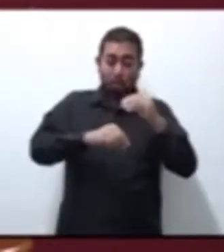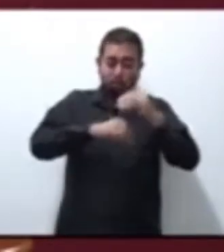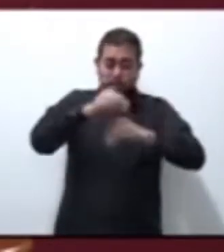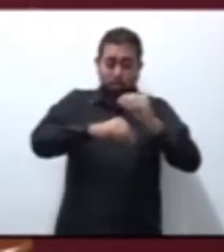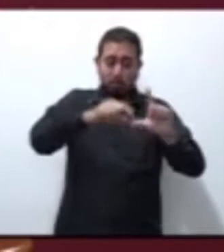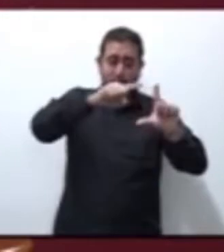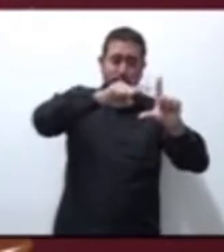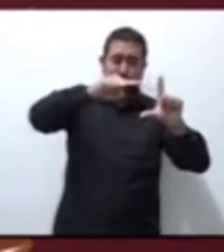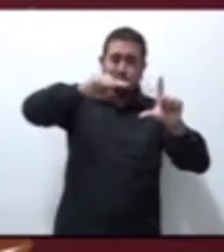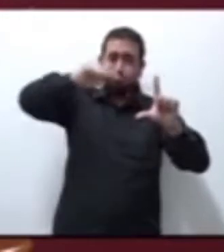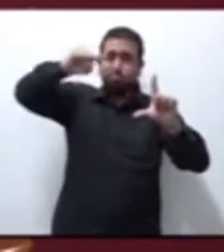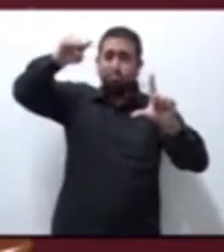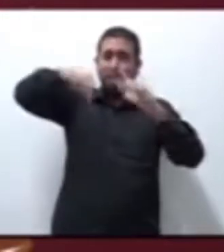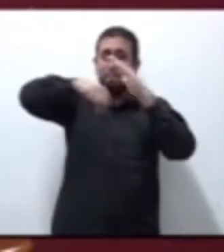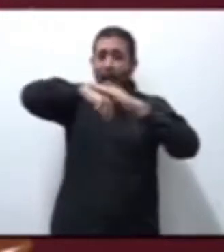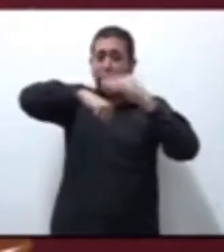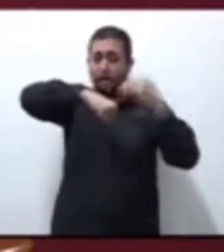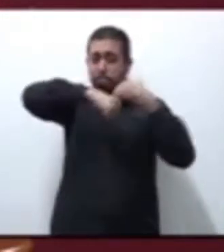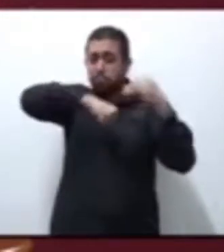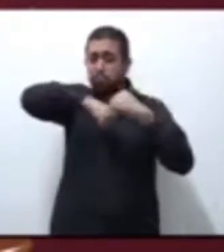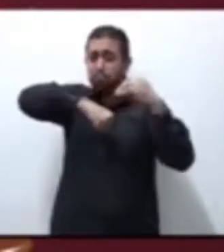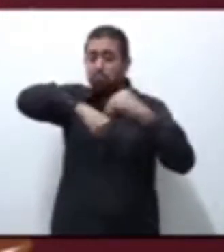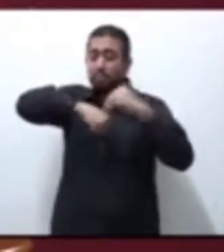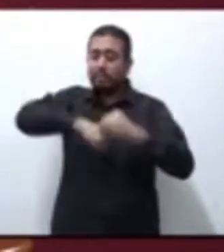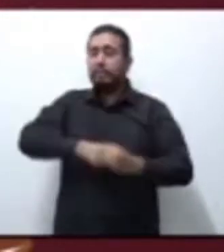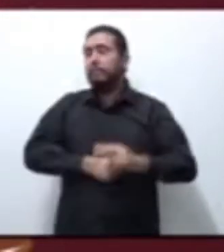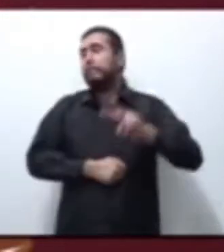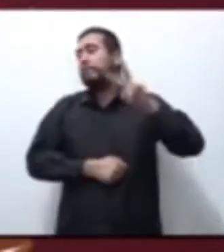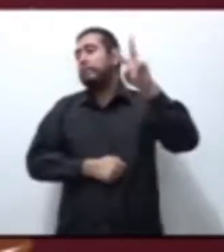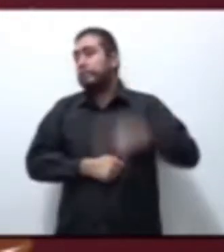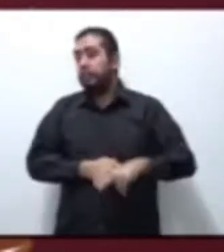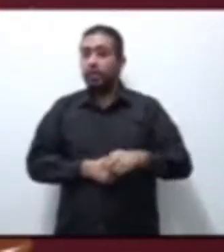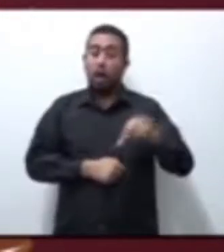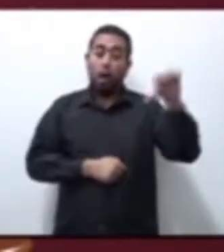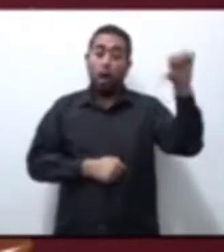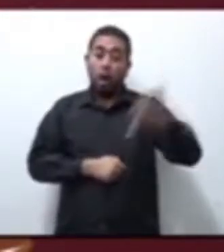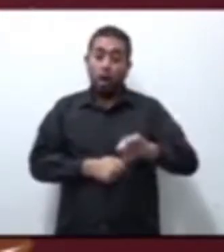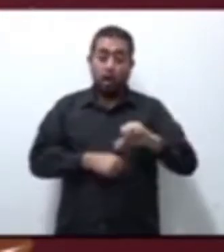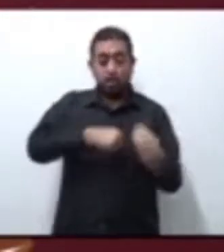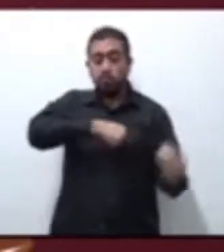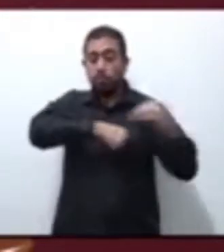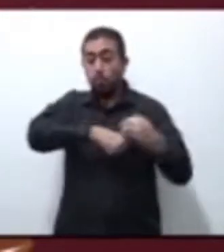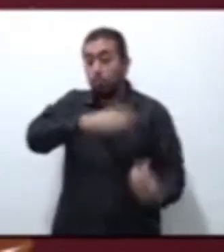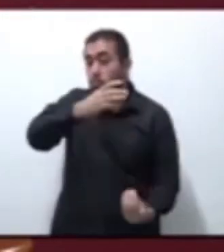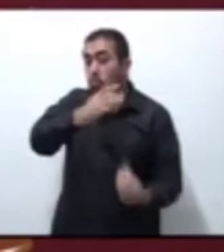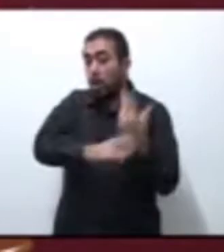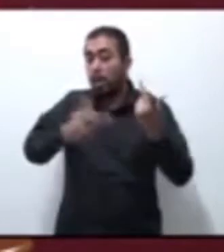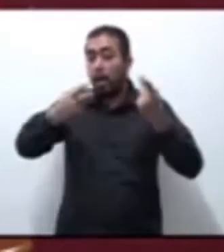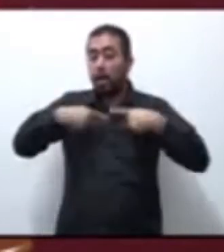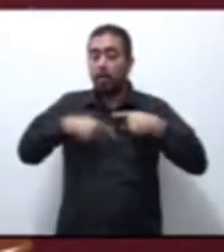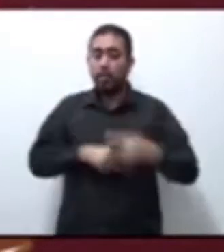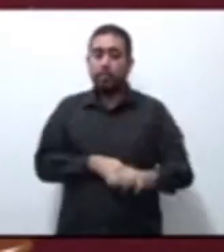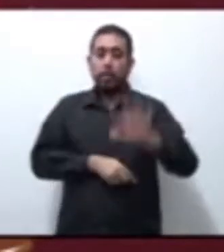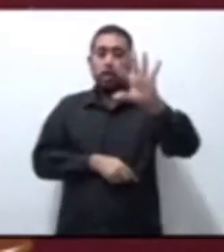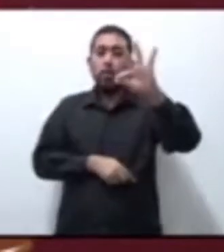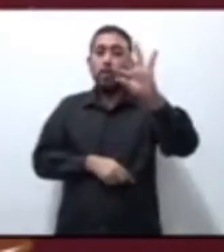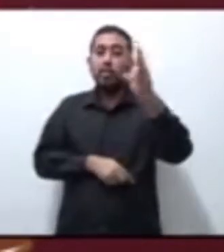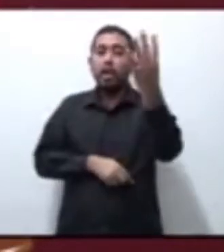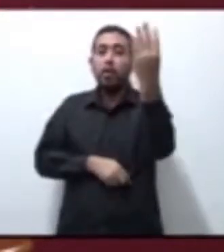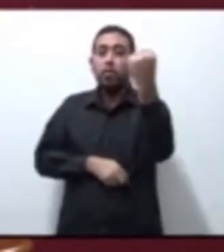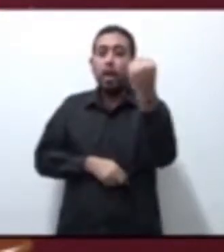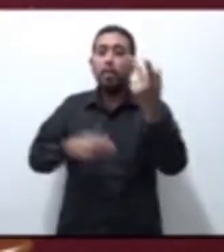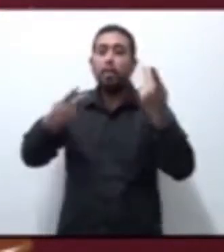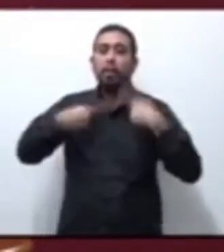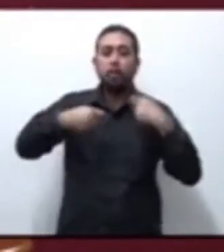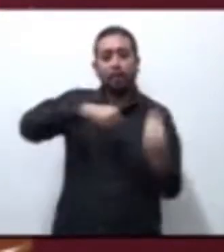excepción en Sinaloa. Les expreso que el día de hoy se suman 49 casos